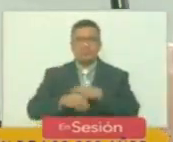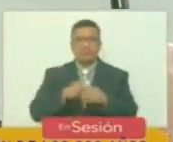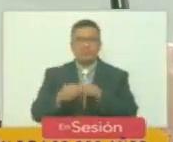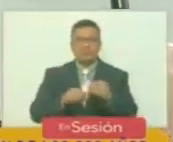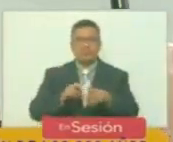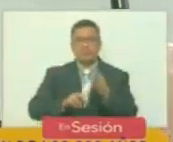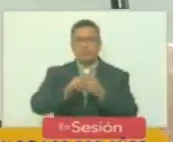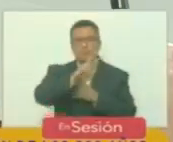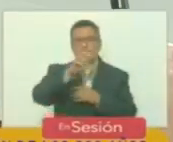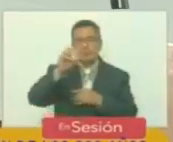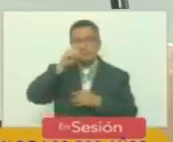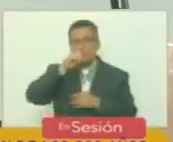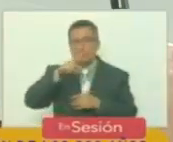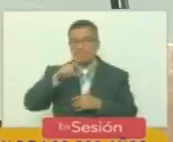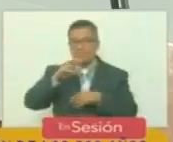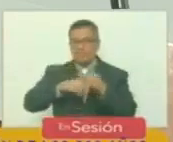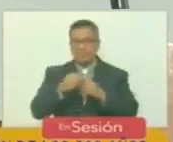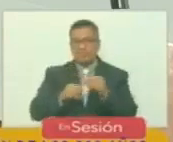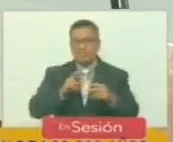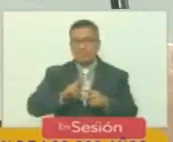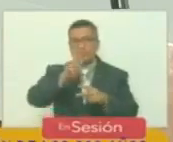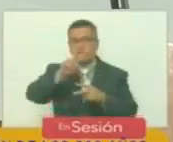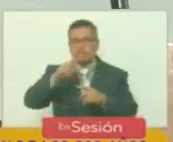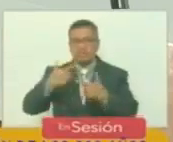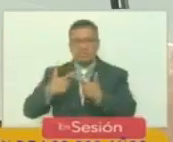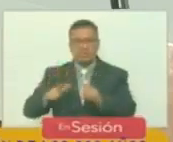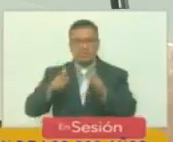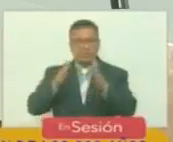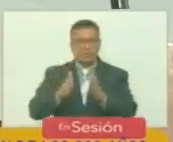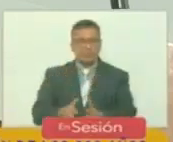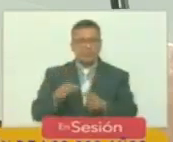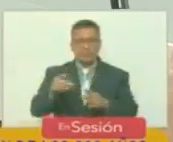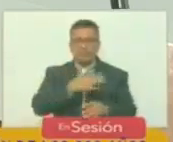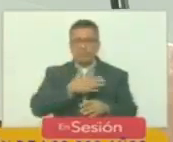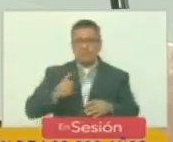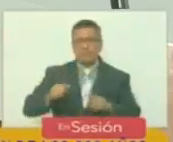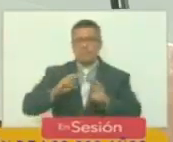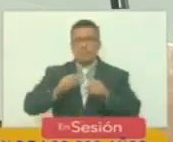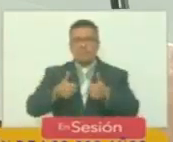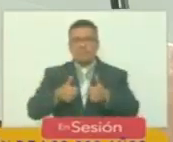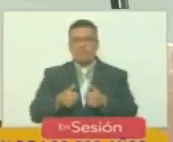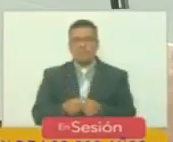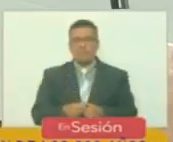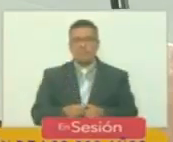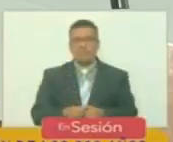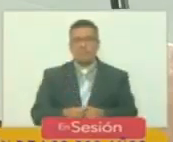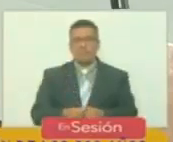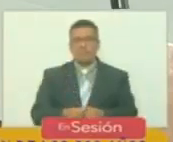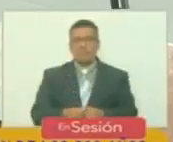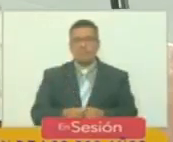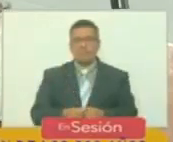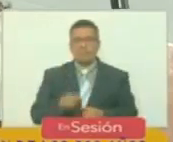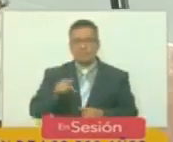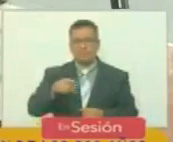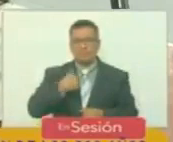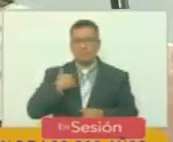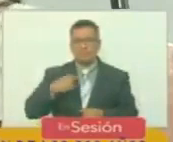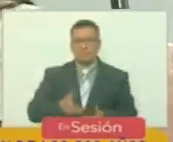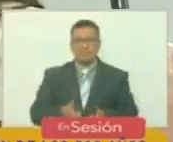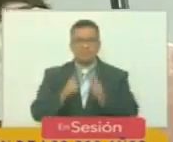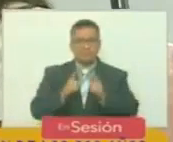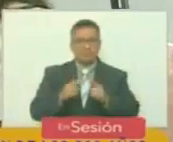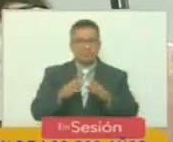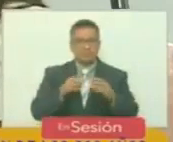200 años de este encuentro entre dos libertadores y quisiéramos iniciarlo si usted no los permite